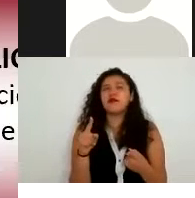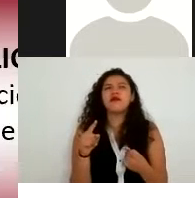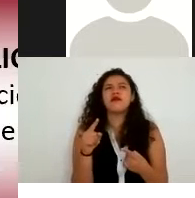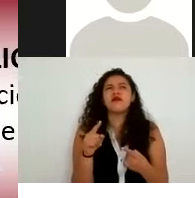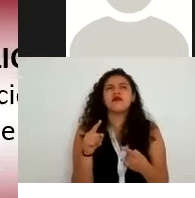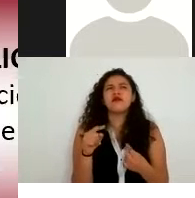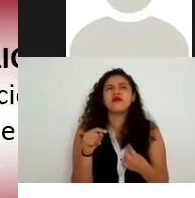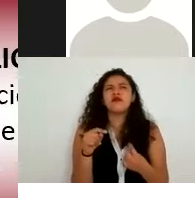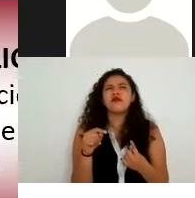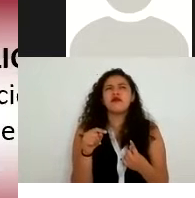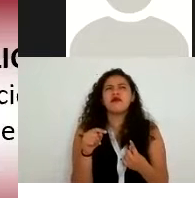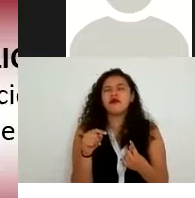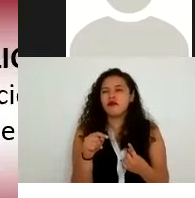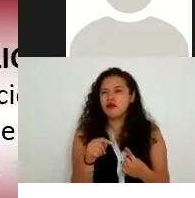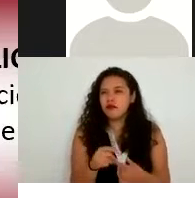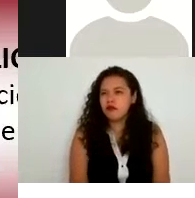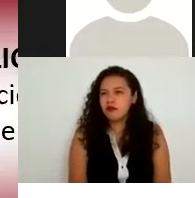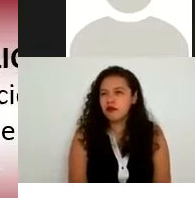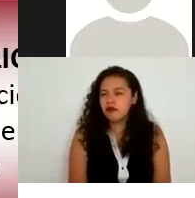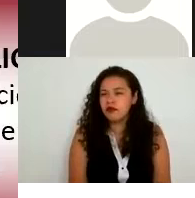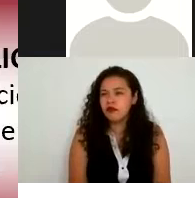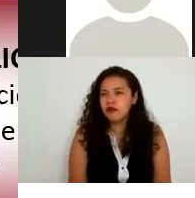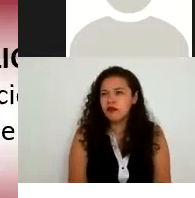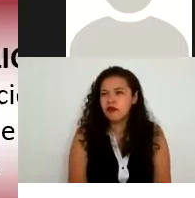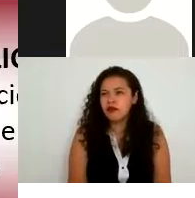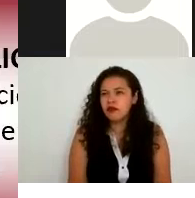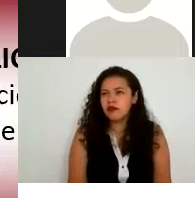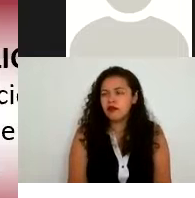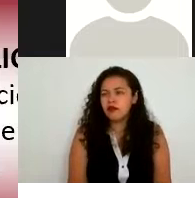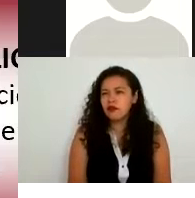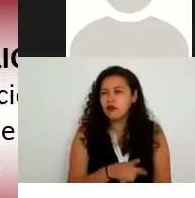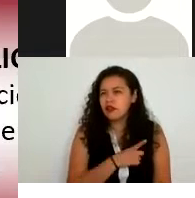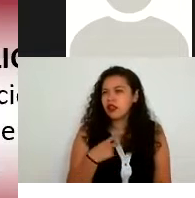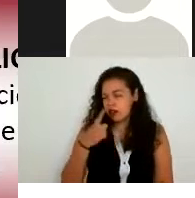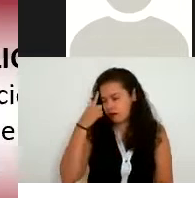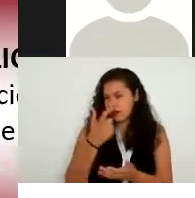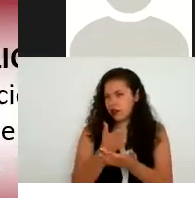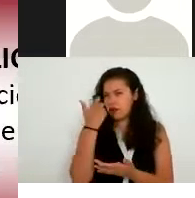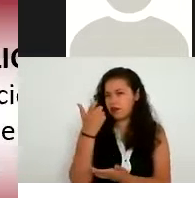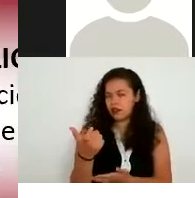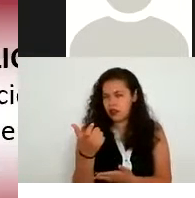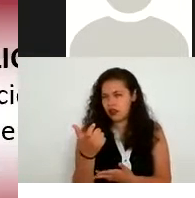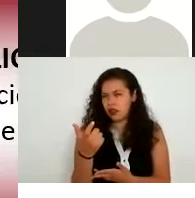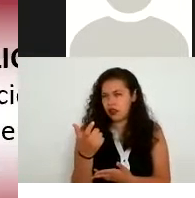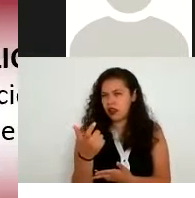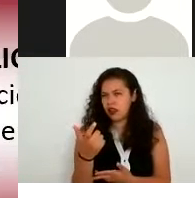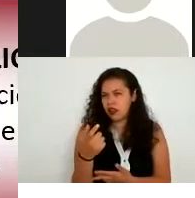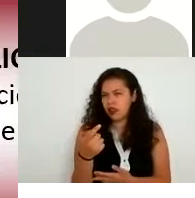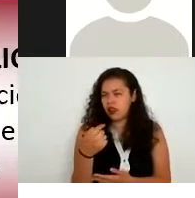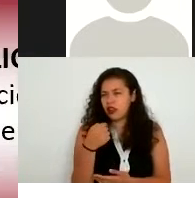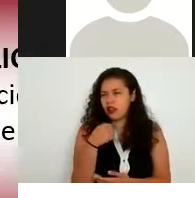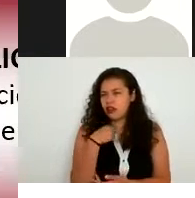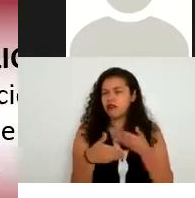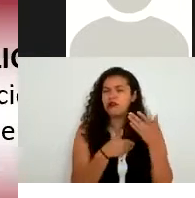nómina vamos a poner un ejemplo burro tienen que hacer una dispersión de nómina de sus empleados entonces yo requiero de un servicio de un banco